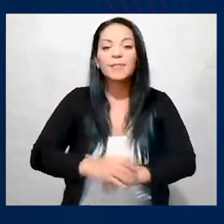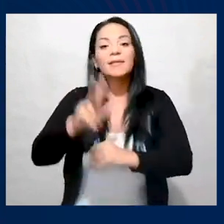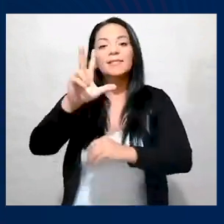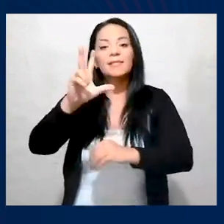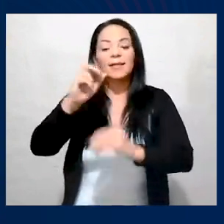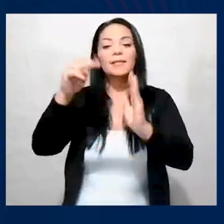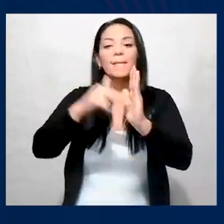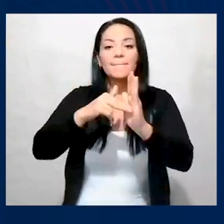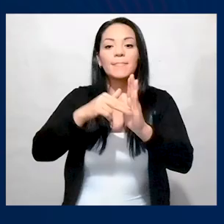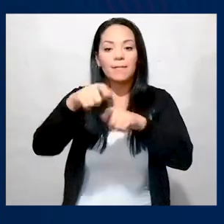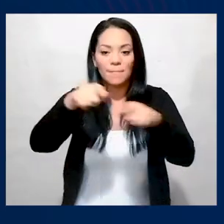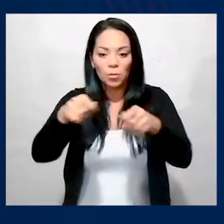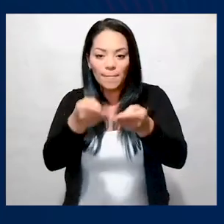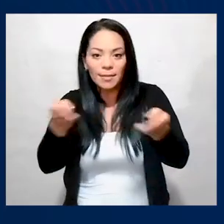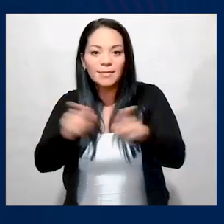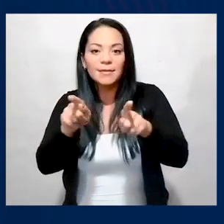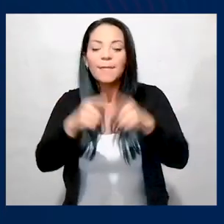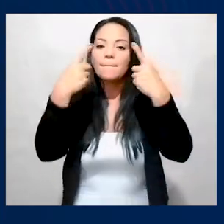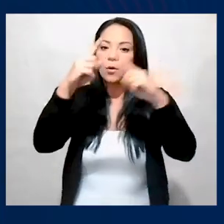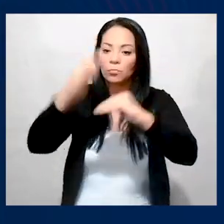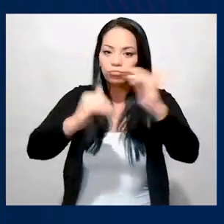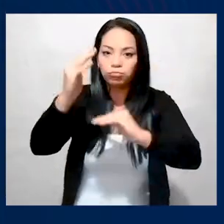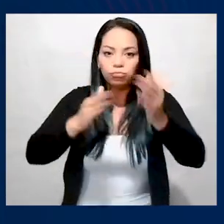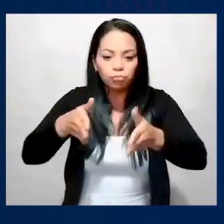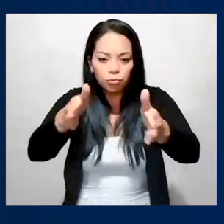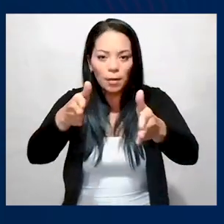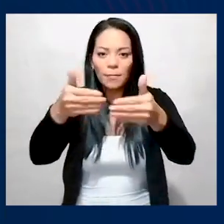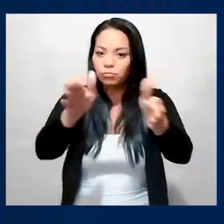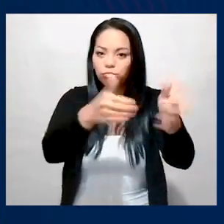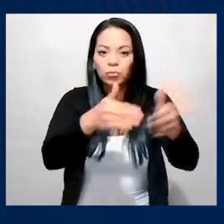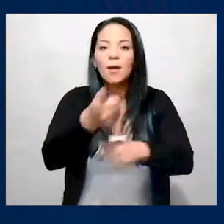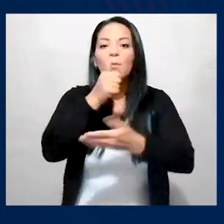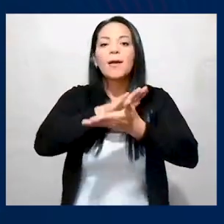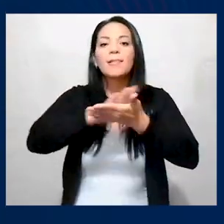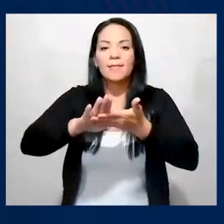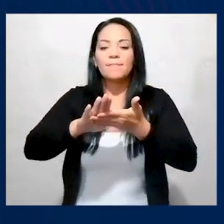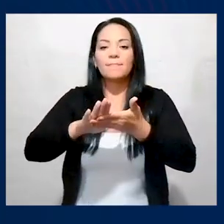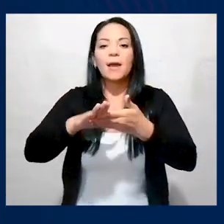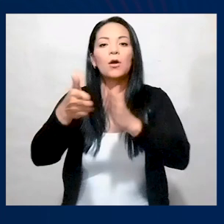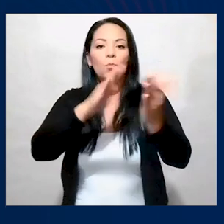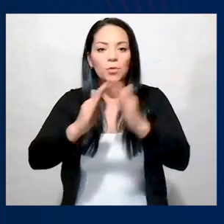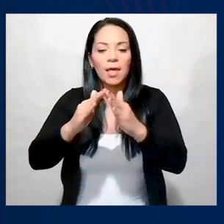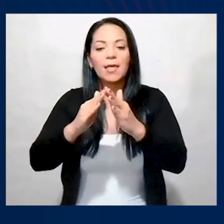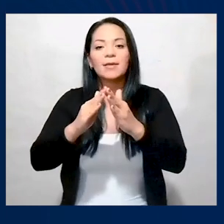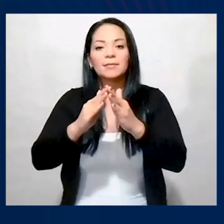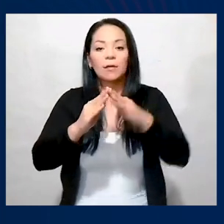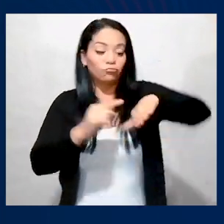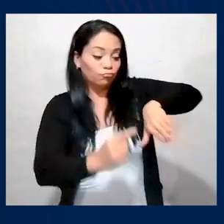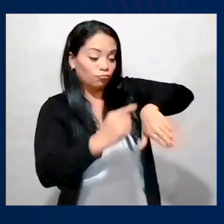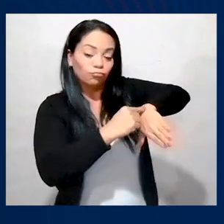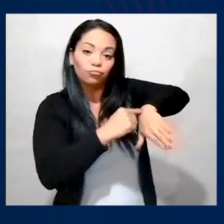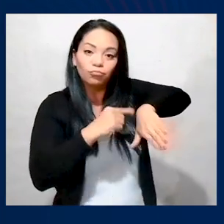más de 30 mil metros cúbicos de material para poder habilitar caminos y llegar con agua potable a comunidades como